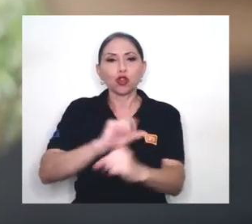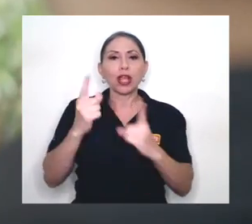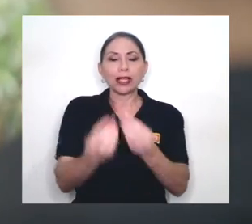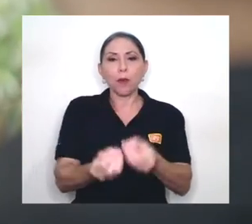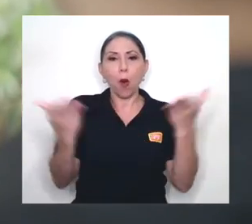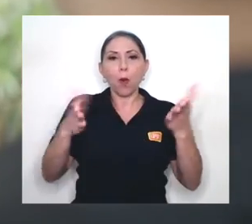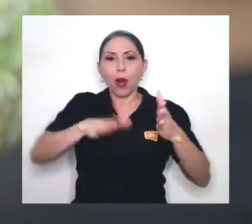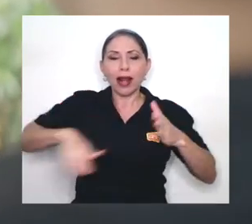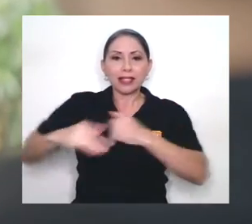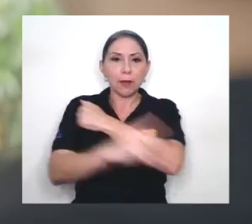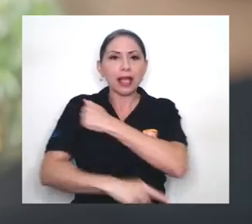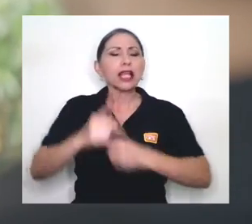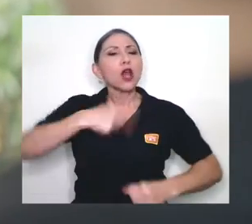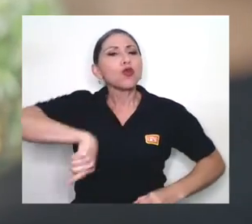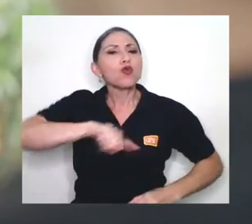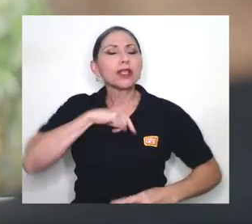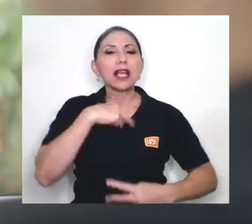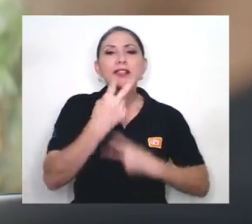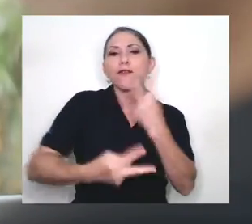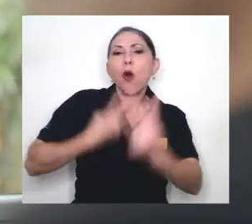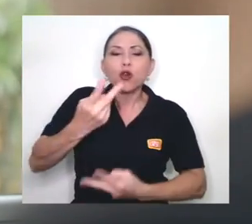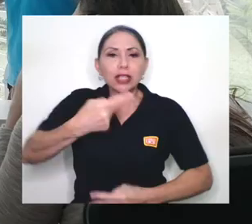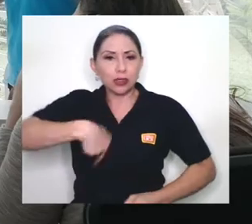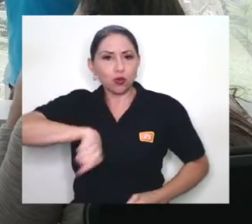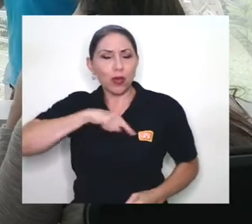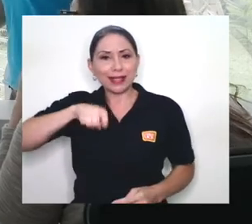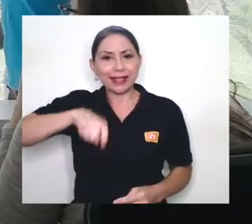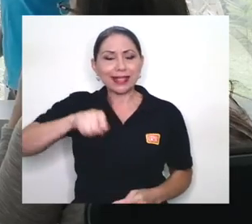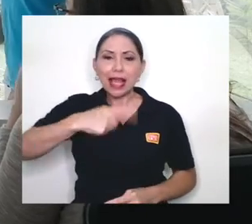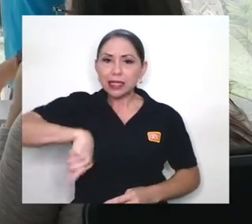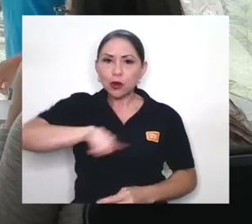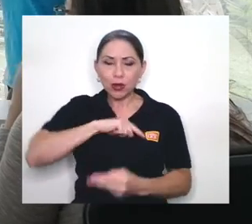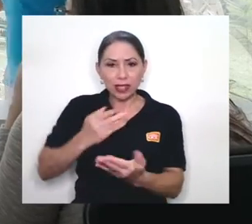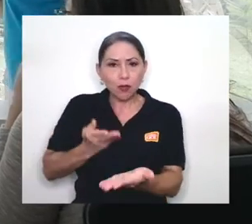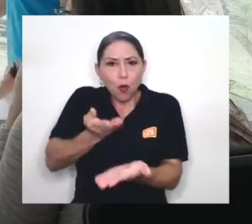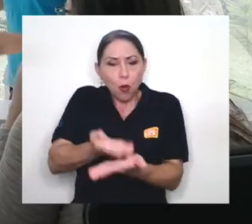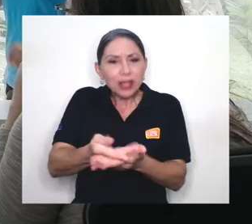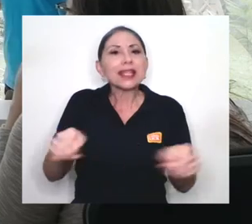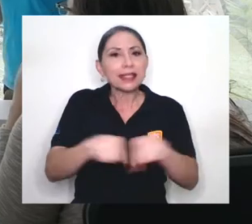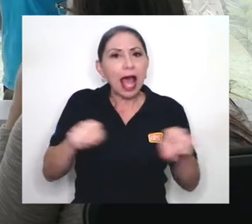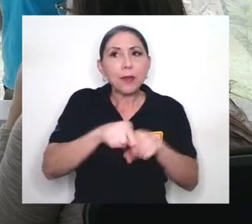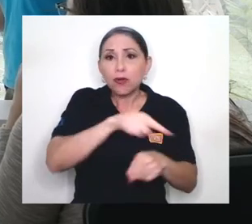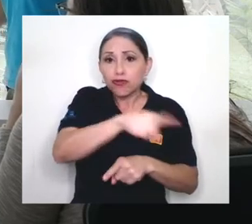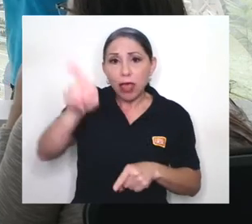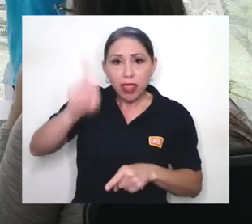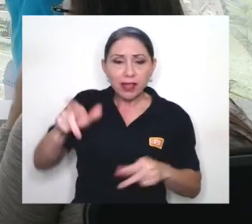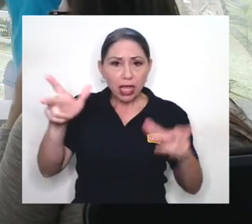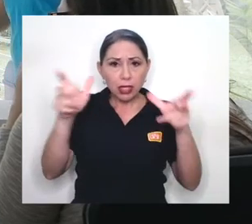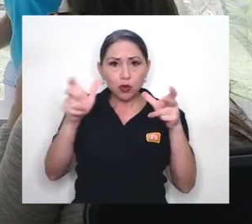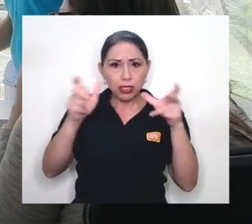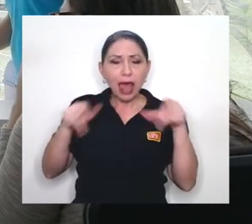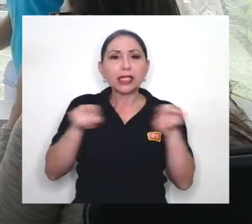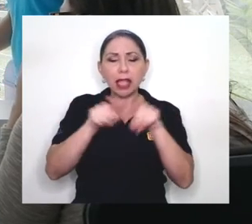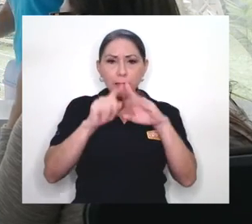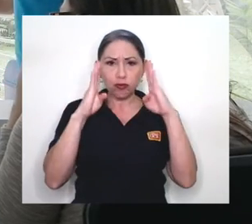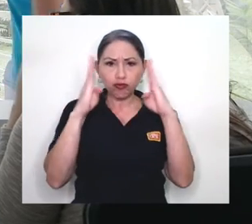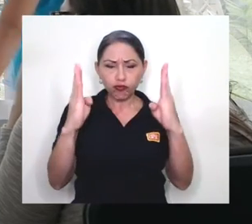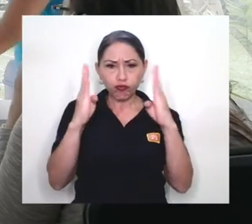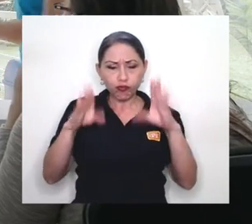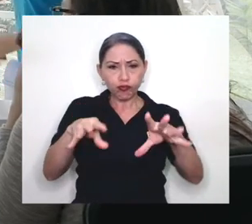sentido, nuestras voces, nuestras necesidades y nuestras propuestas también deben ser escuchadas y tomadas en cuenta.